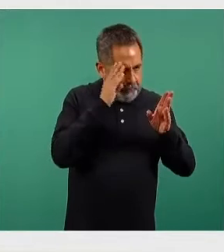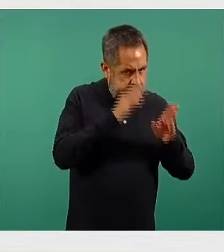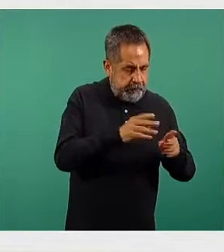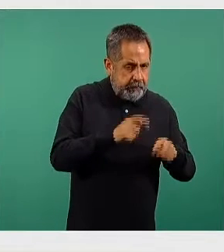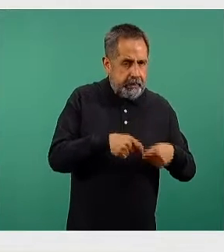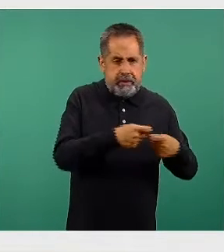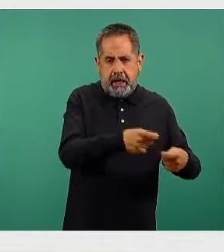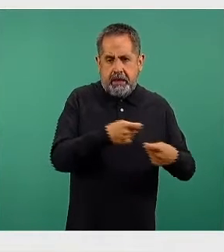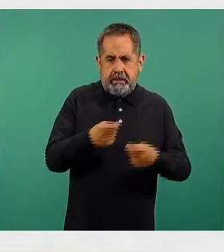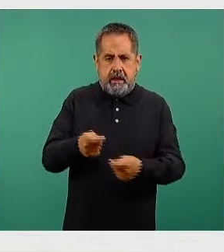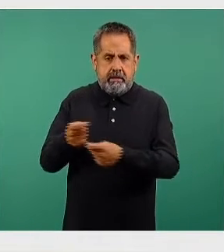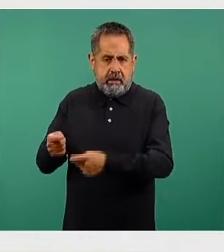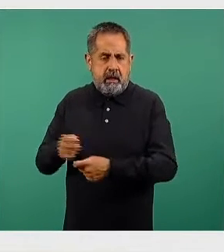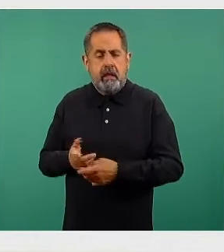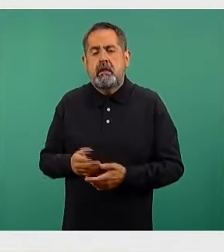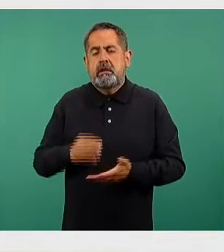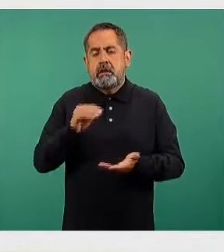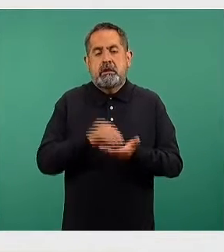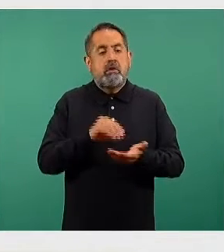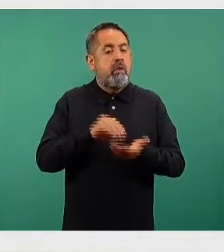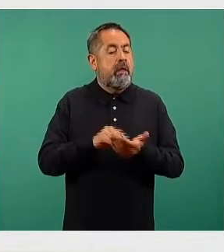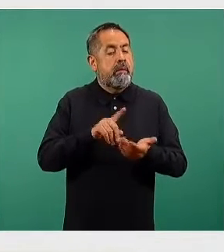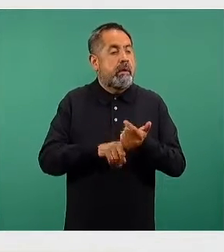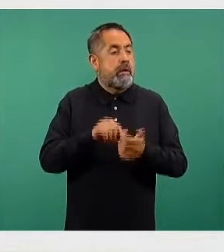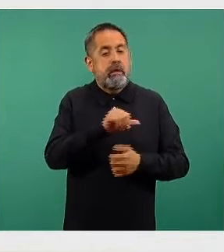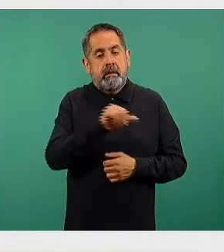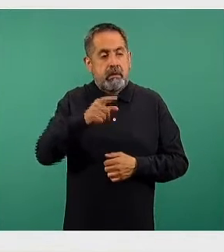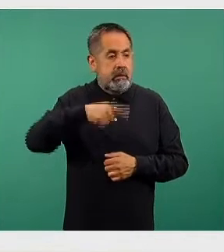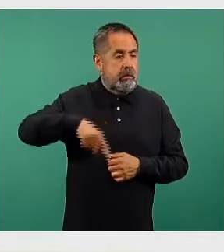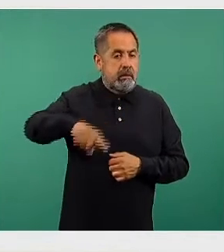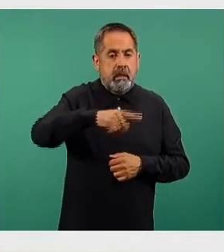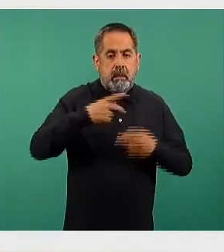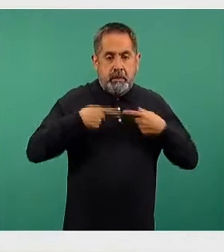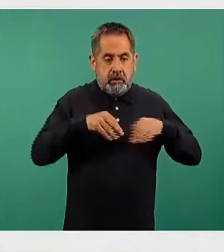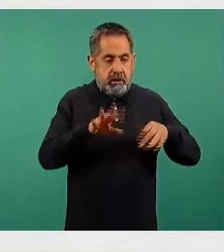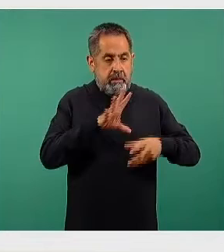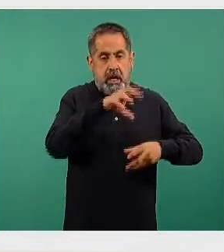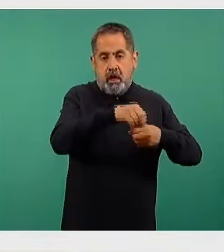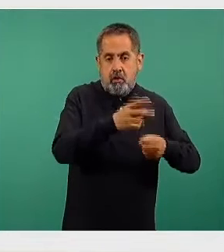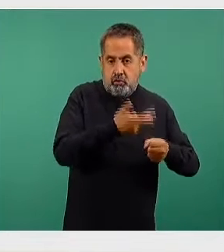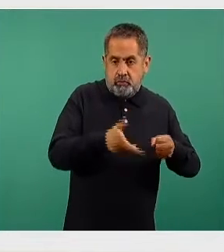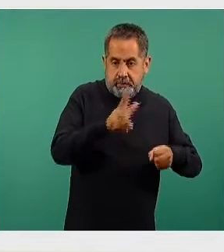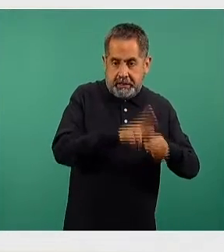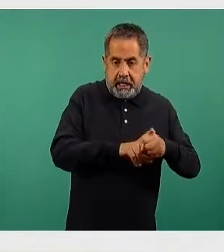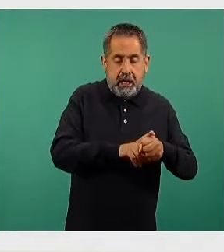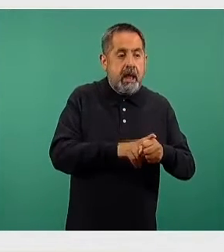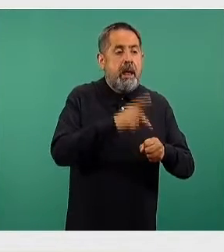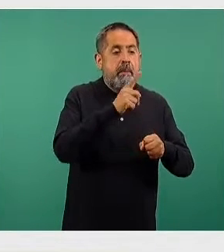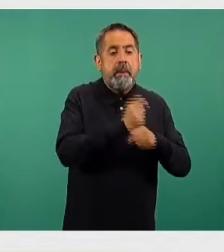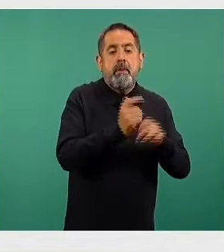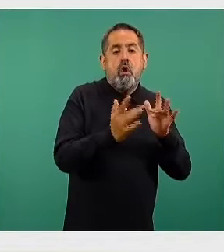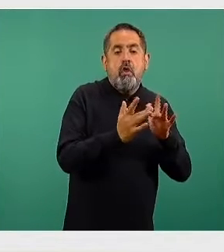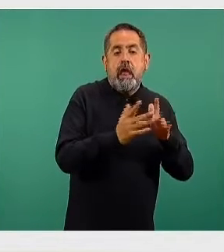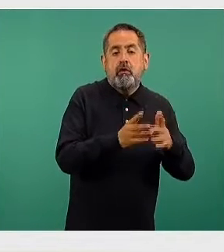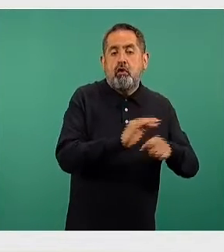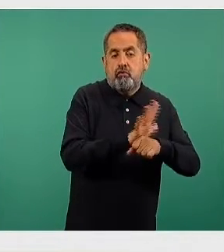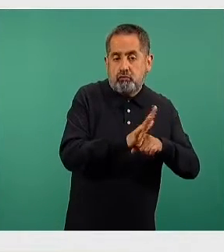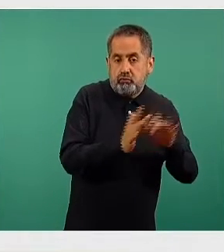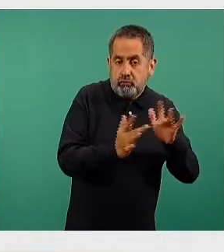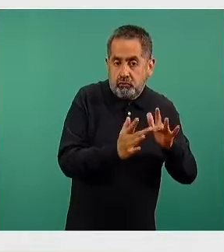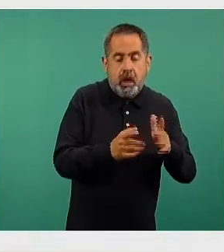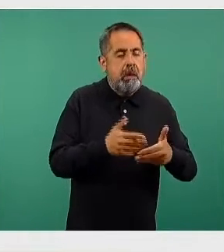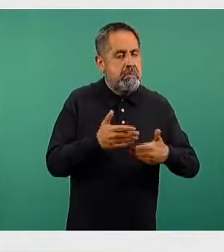vacuna, continúa aplicándose la vacuna en los trabajadores de la salud de primera y segunda línea y esto va